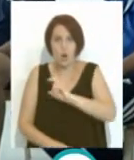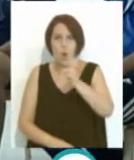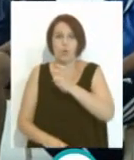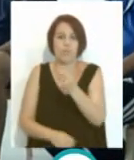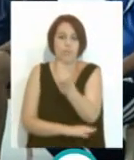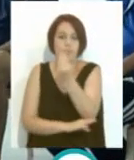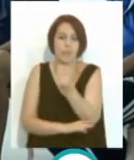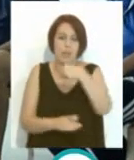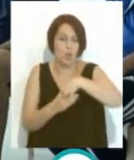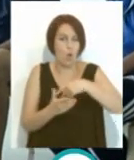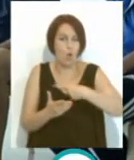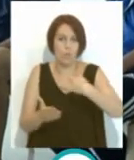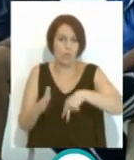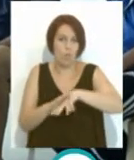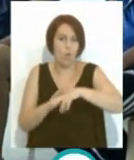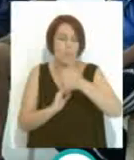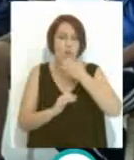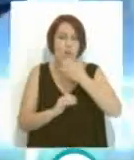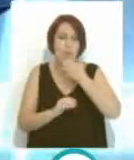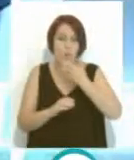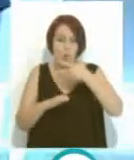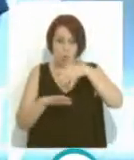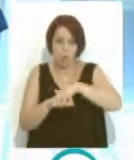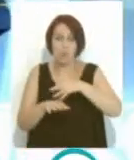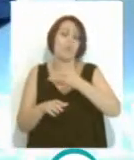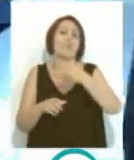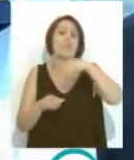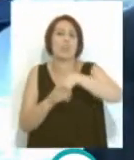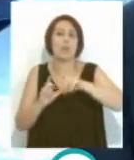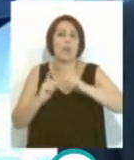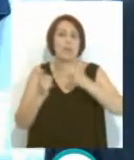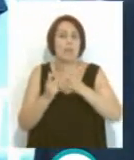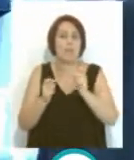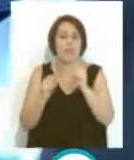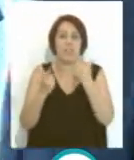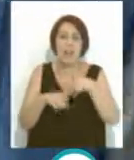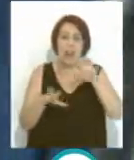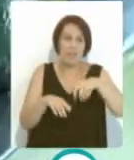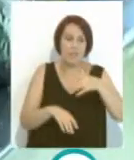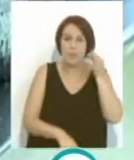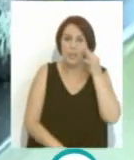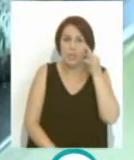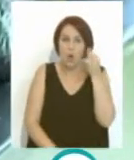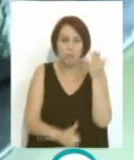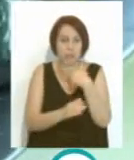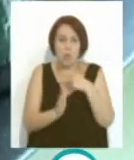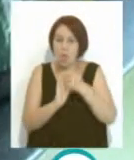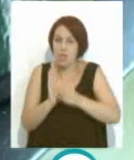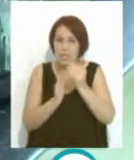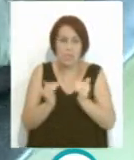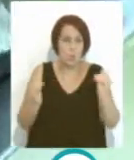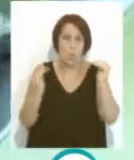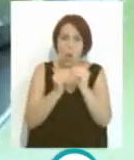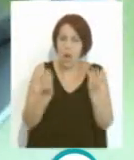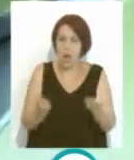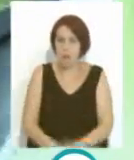otras figuras del fútbol, como son los integrantes de la primera plantilla, del Cádiz femenino, o sea, están en igualdad de condiciones que todo